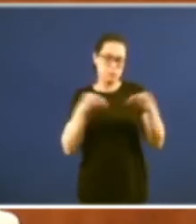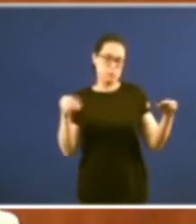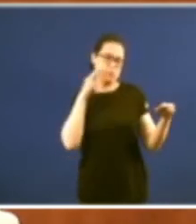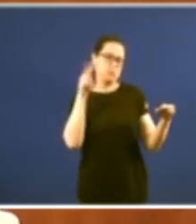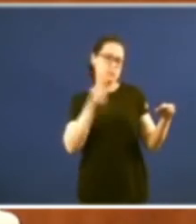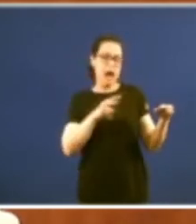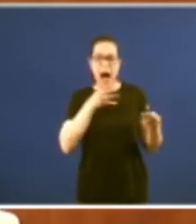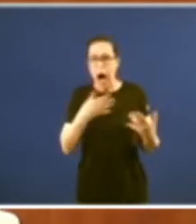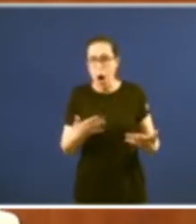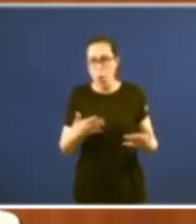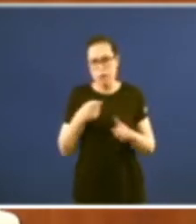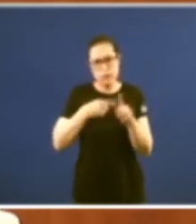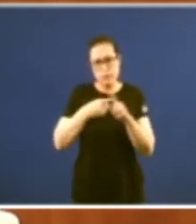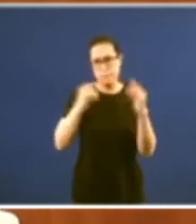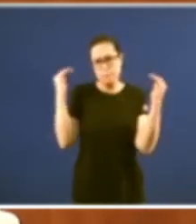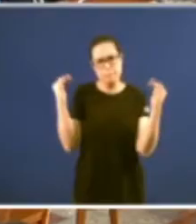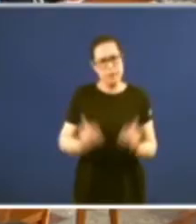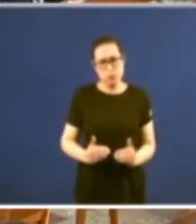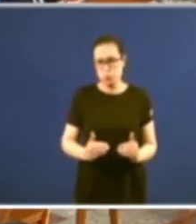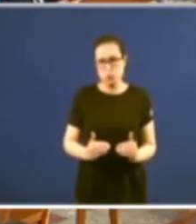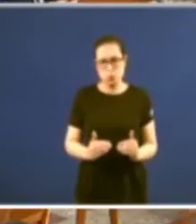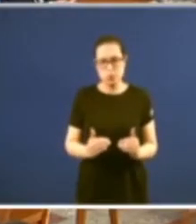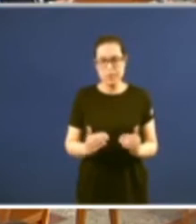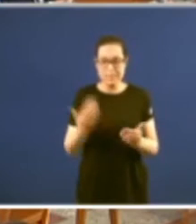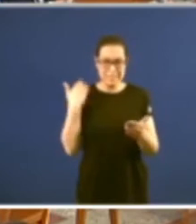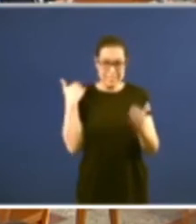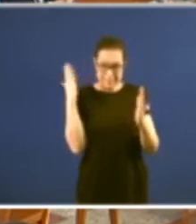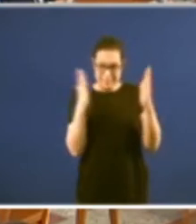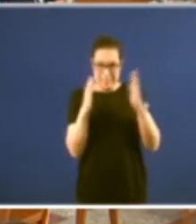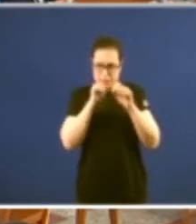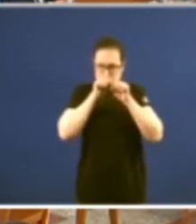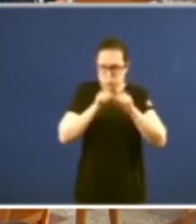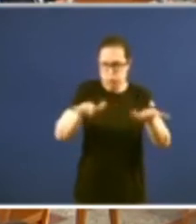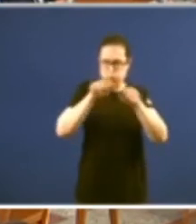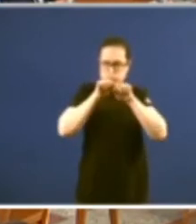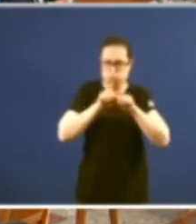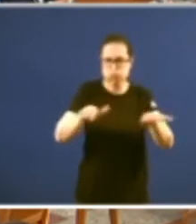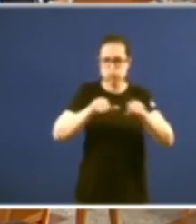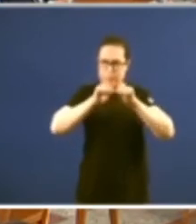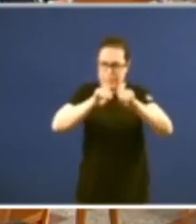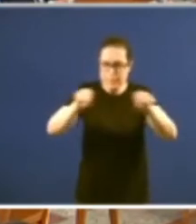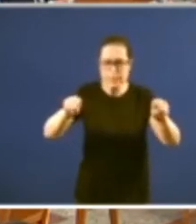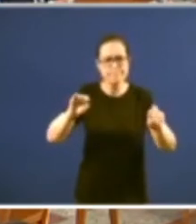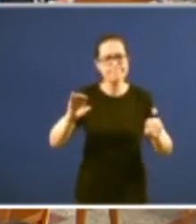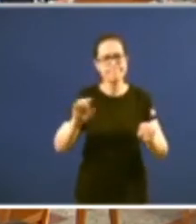agora teña moita a mis audiencia e sin embargo non fomos capaces de facelo